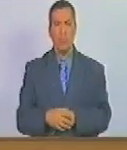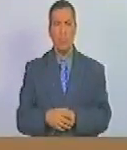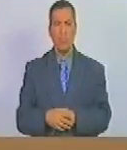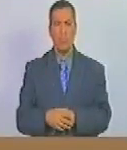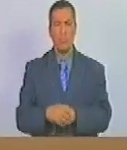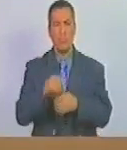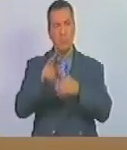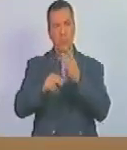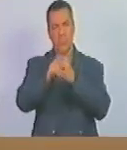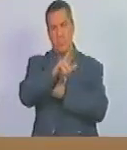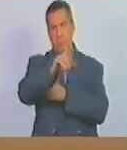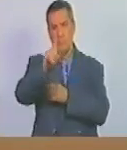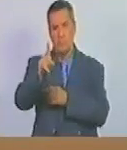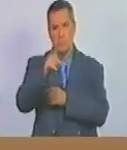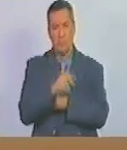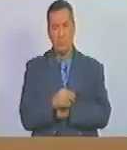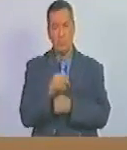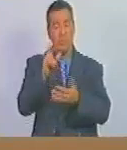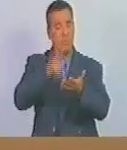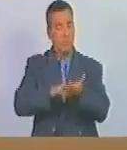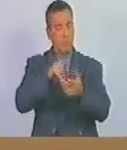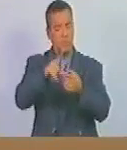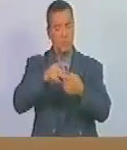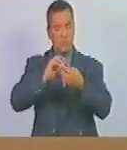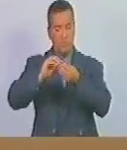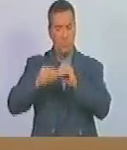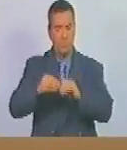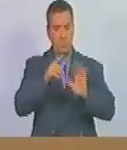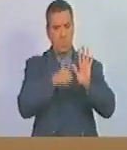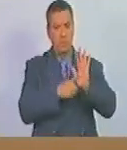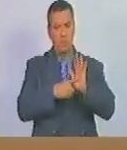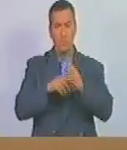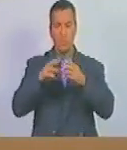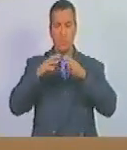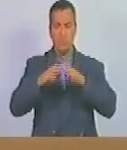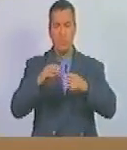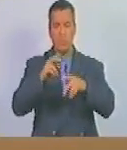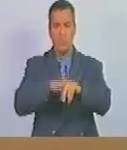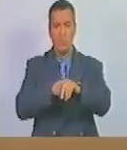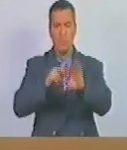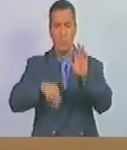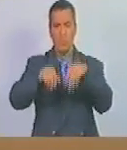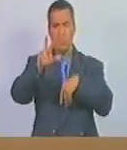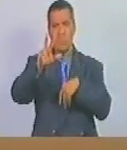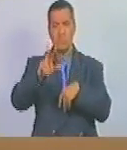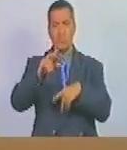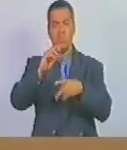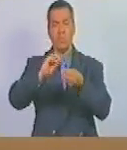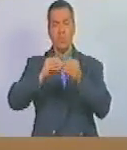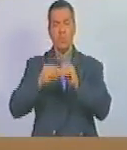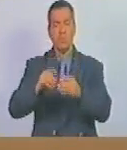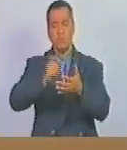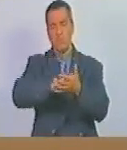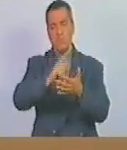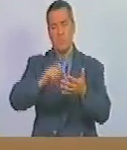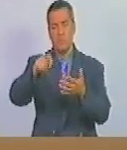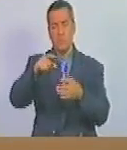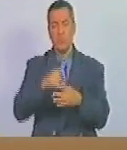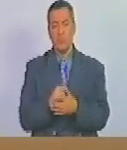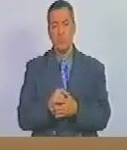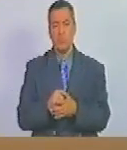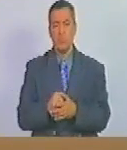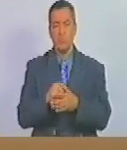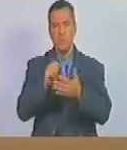trigésimo, primero se propone aprobar con modificación el contenido del artículo 13 el cual queda redactado en los siguientes